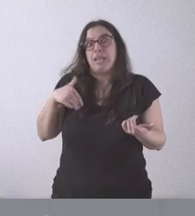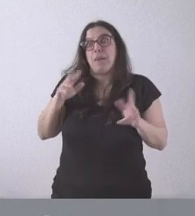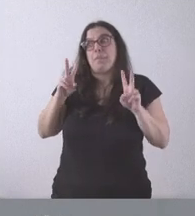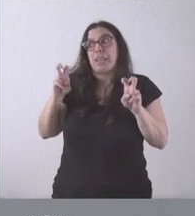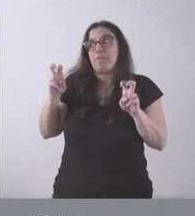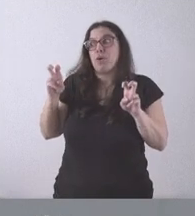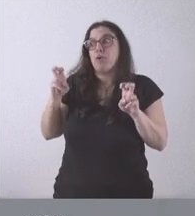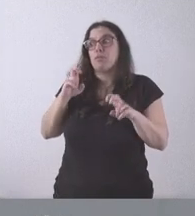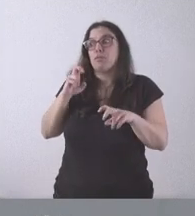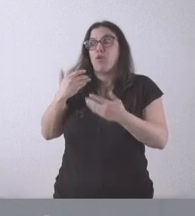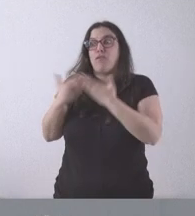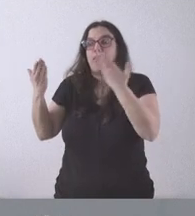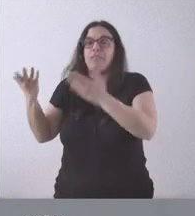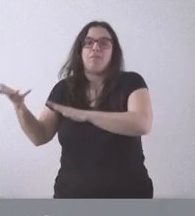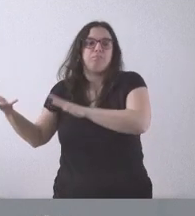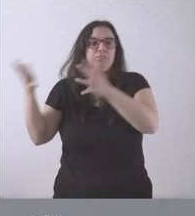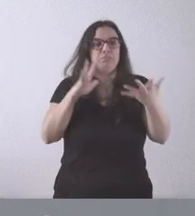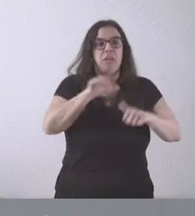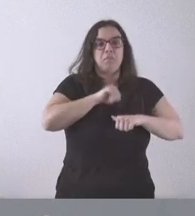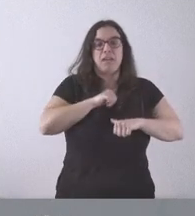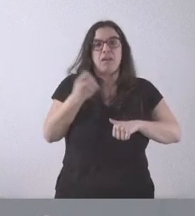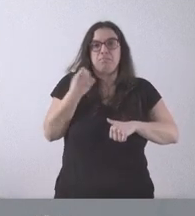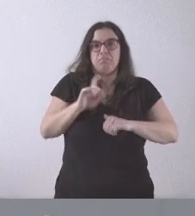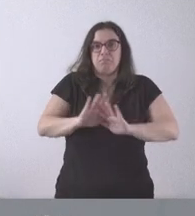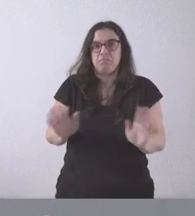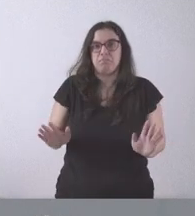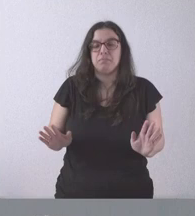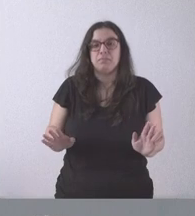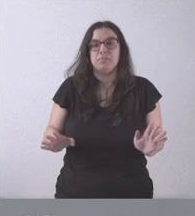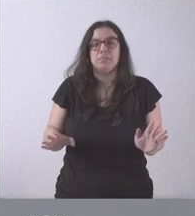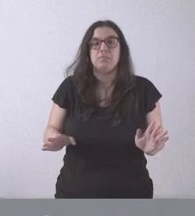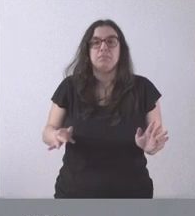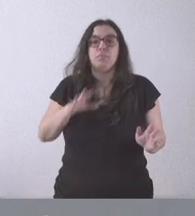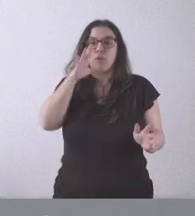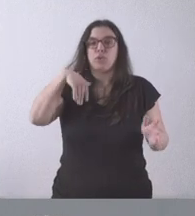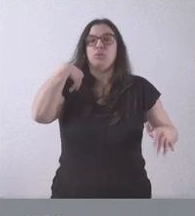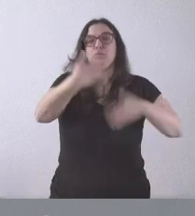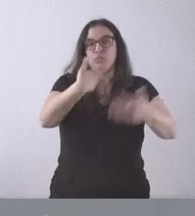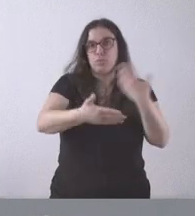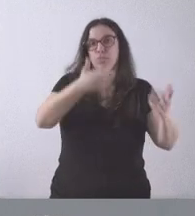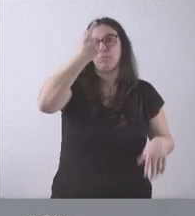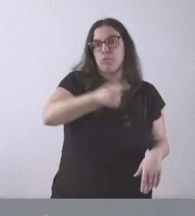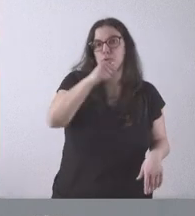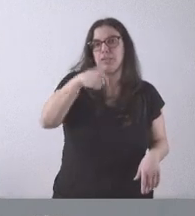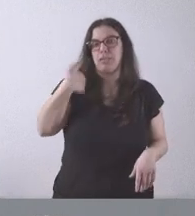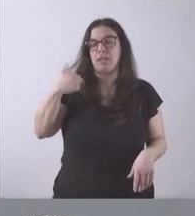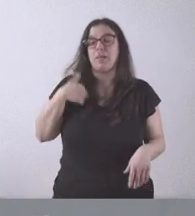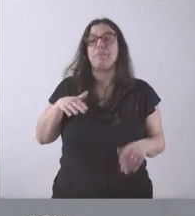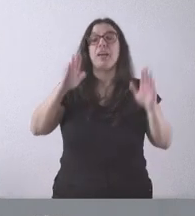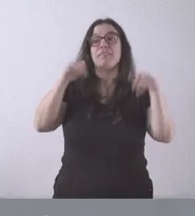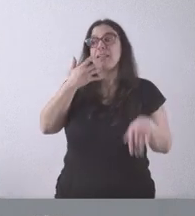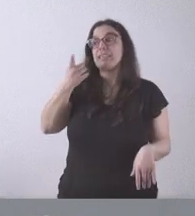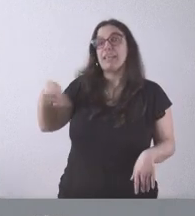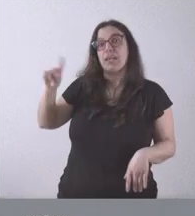más trámites. Y, por tanto, esto es lo que ha derivado la aprobación de este presupuesto en nuestra comunidad autónoma. Que, finalmente, nos